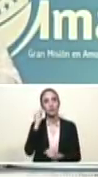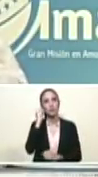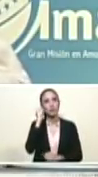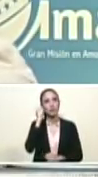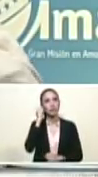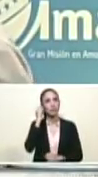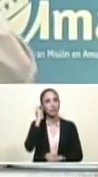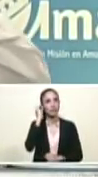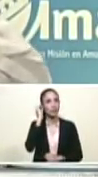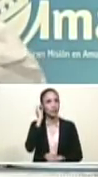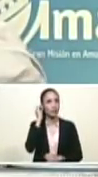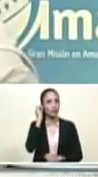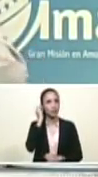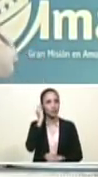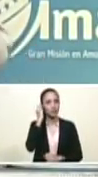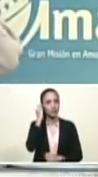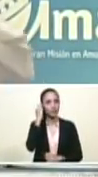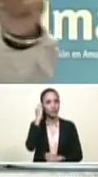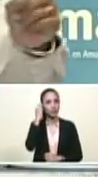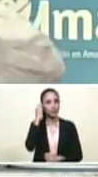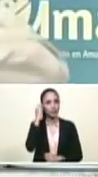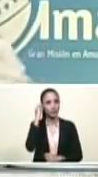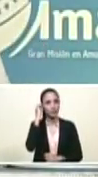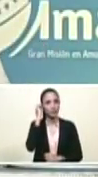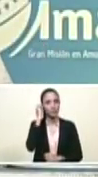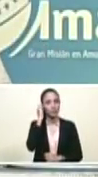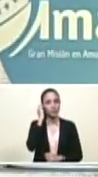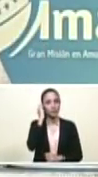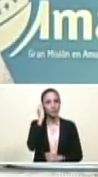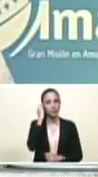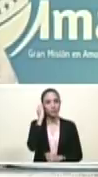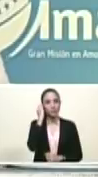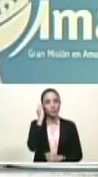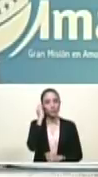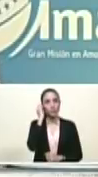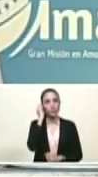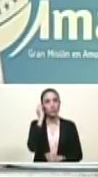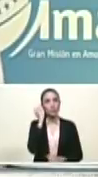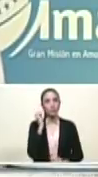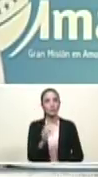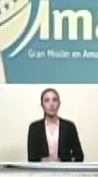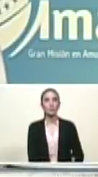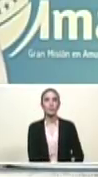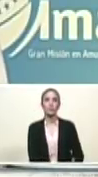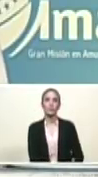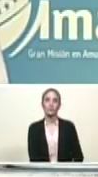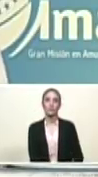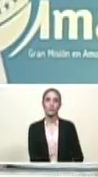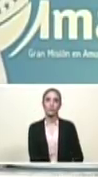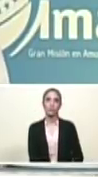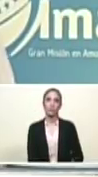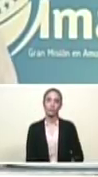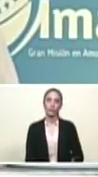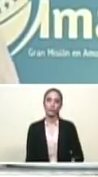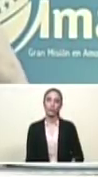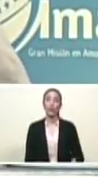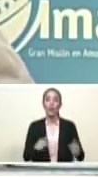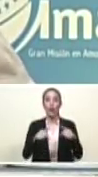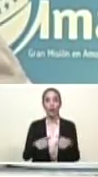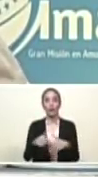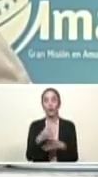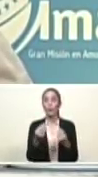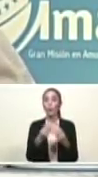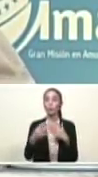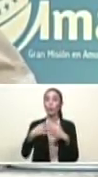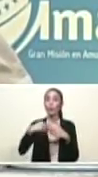tiene pensión y jubilación de hambre, no se lo aumentan nunca. En Venezuela estamos en una batalla contra la inflación inducida, contra el